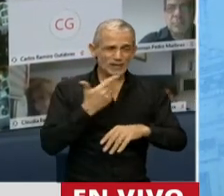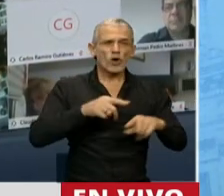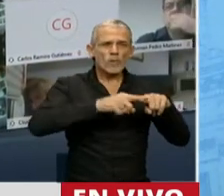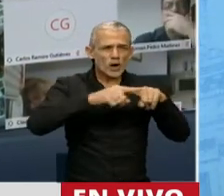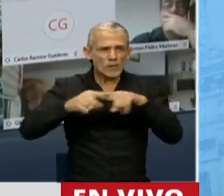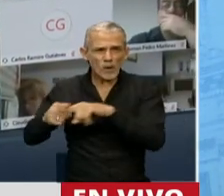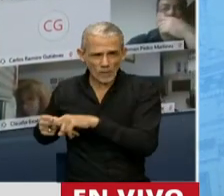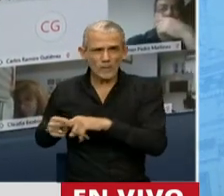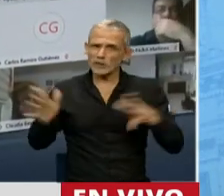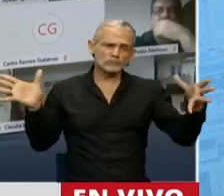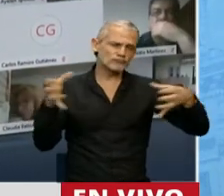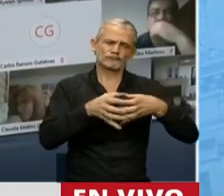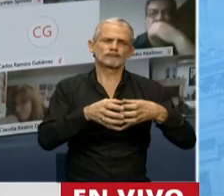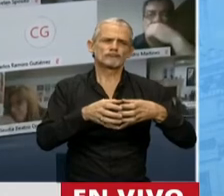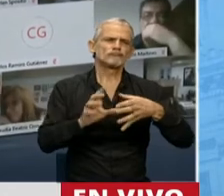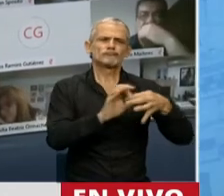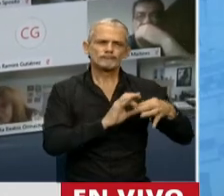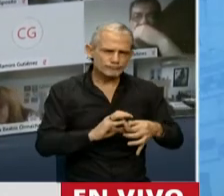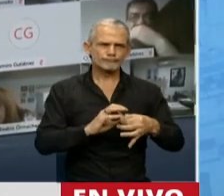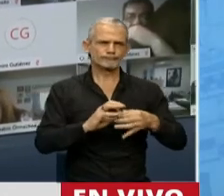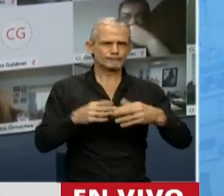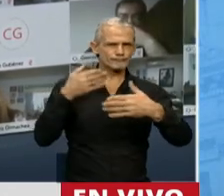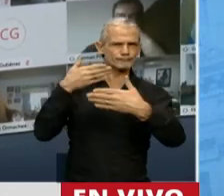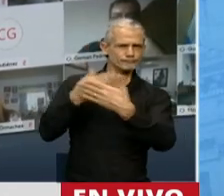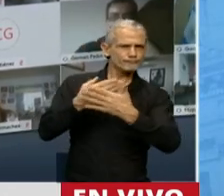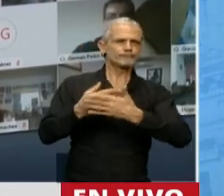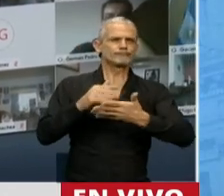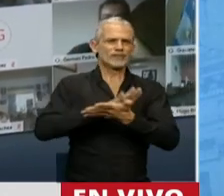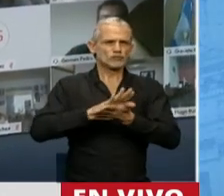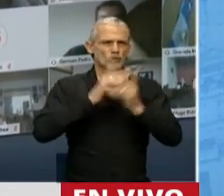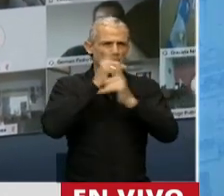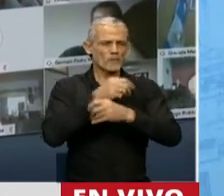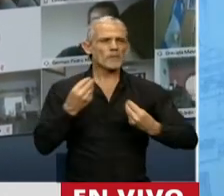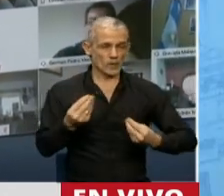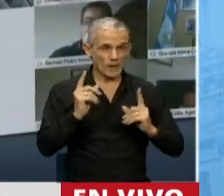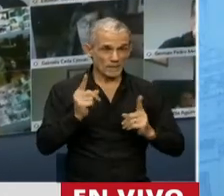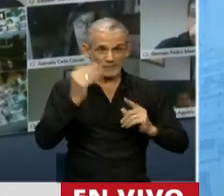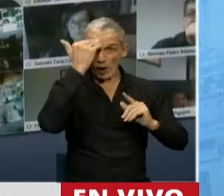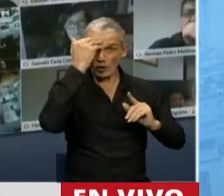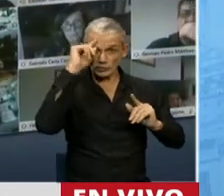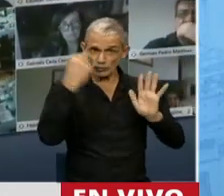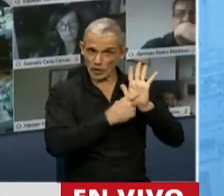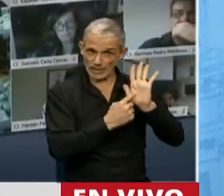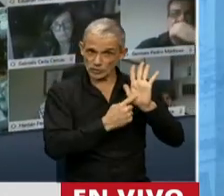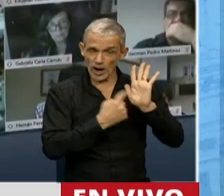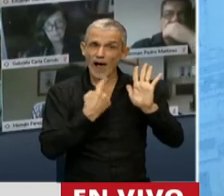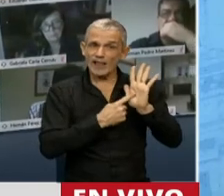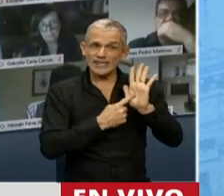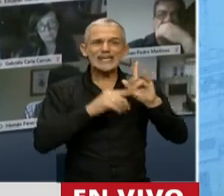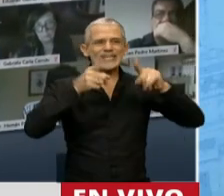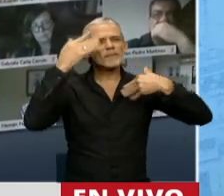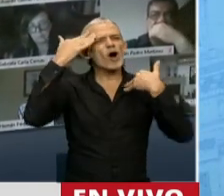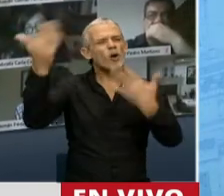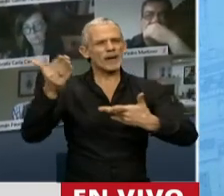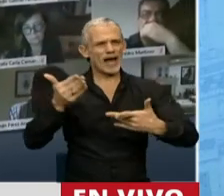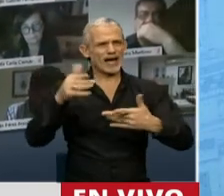política de enfrentar el problema y de hacerlo inteligentemente, respetando lo preceptuado por nuestra Constitución Nacional y en la memoria de